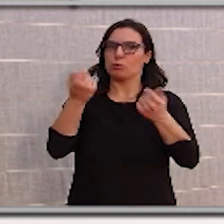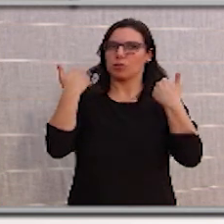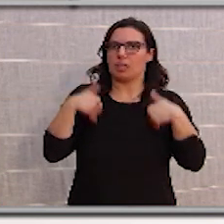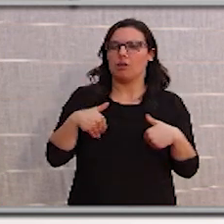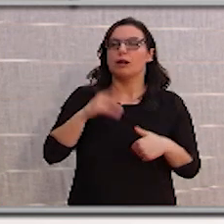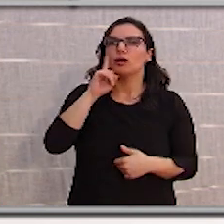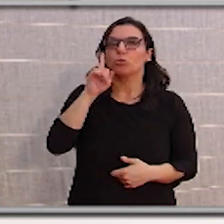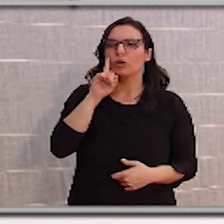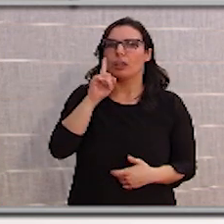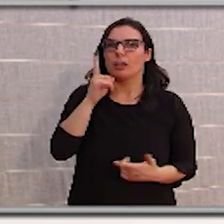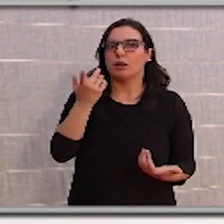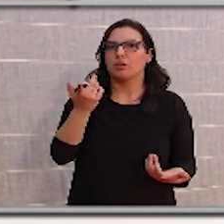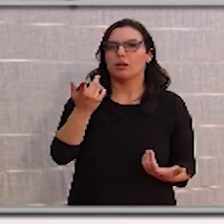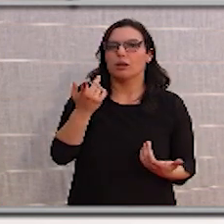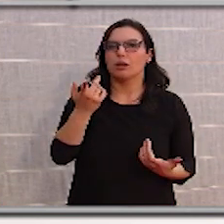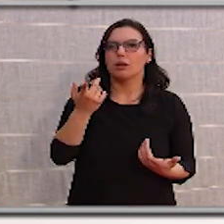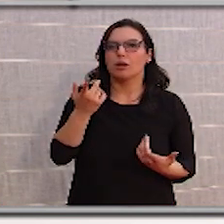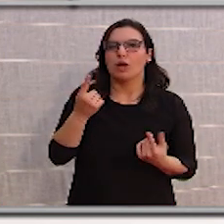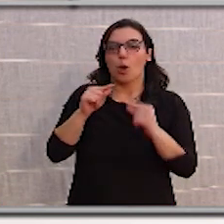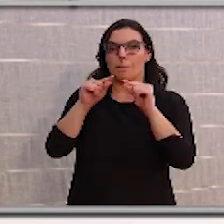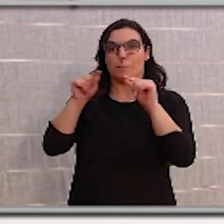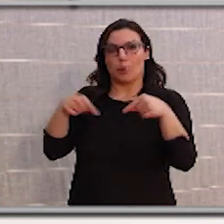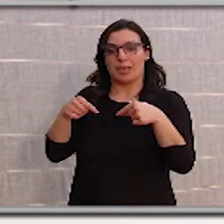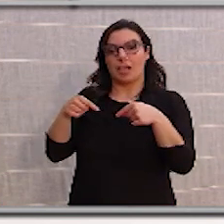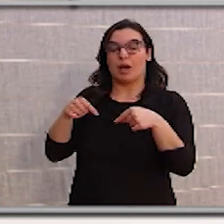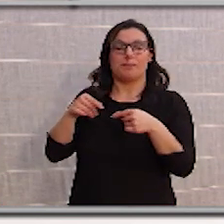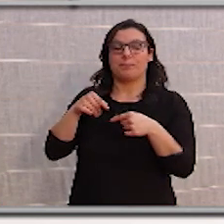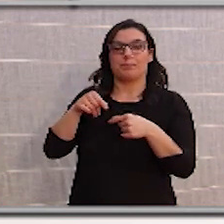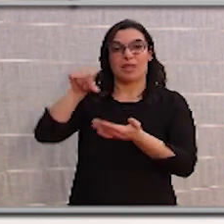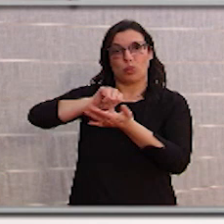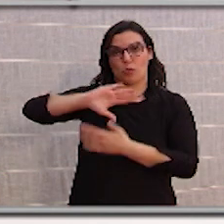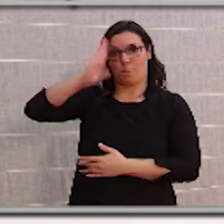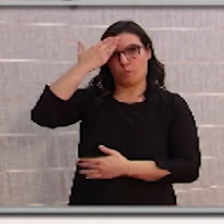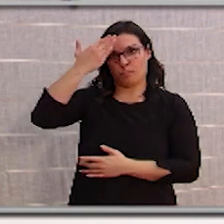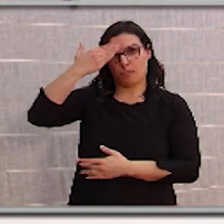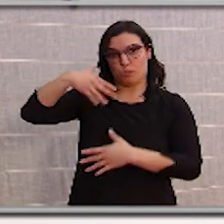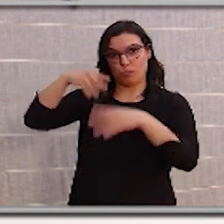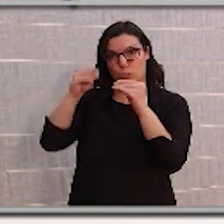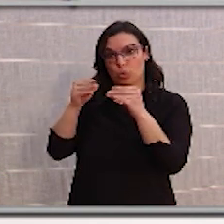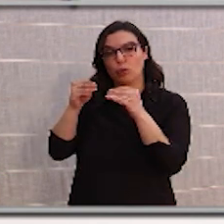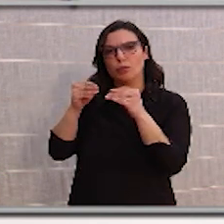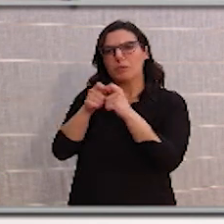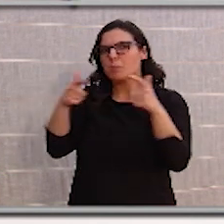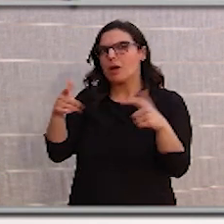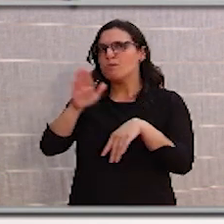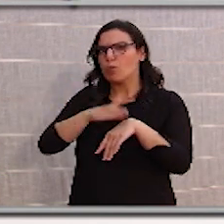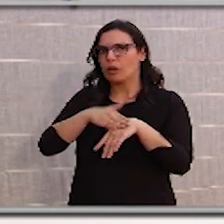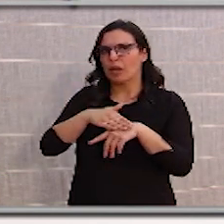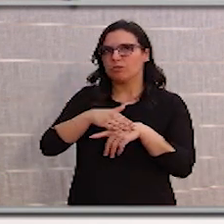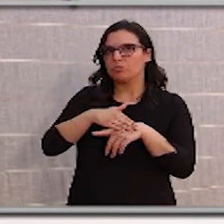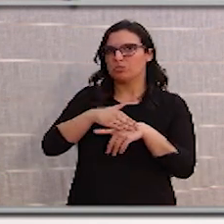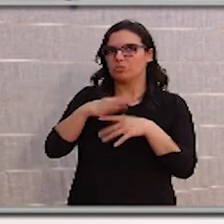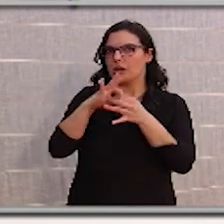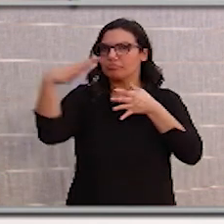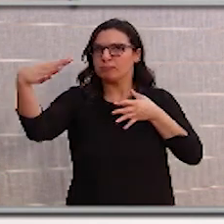respuesta de por qué el aumento en provincia, en Burgos Capital, que los casos no están relacionados con el velatorio, como era en el caso de Miranda.